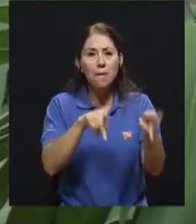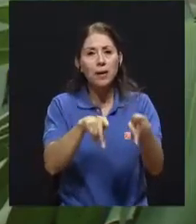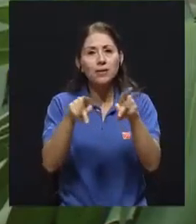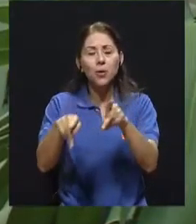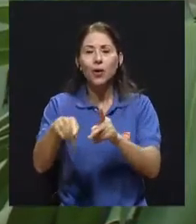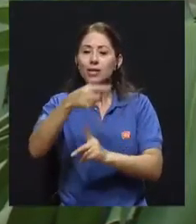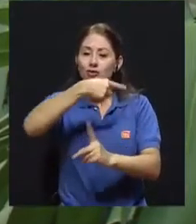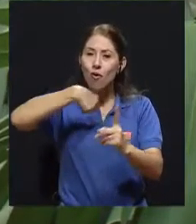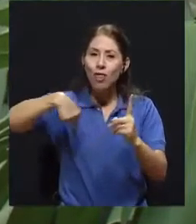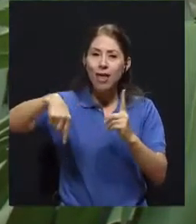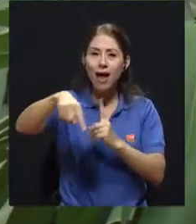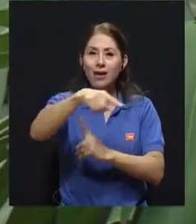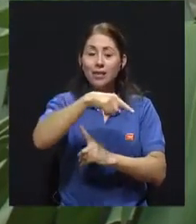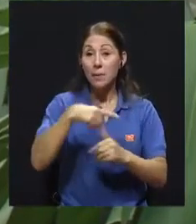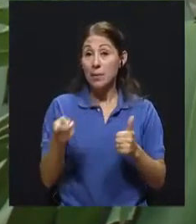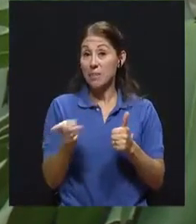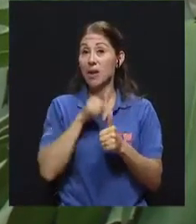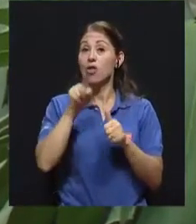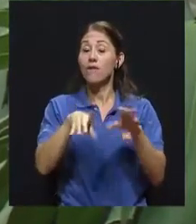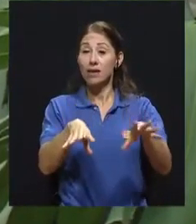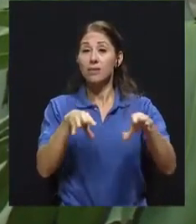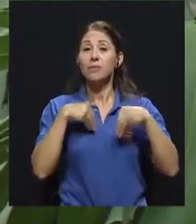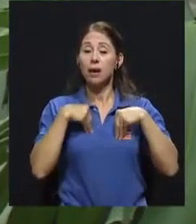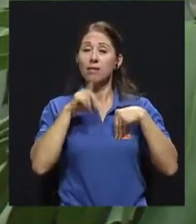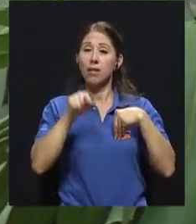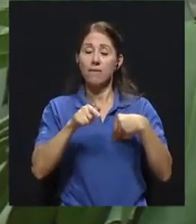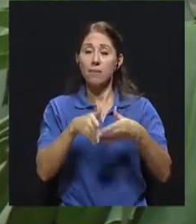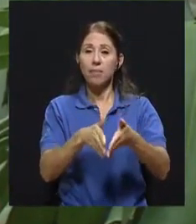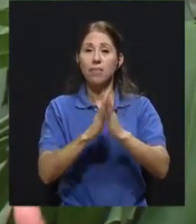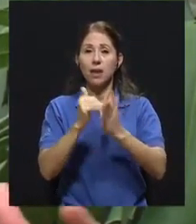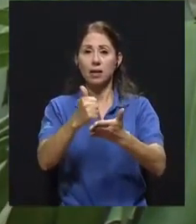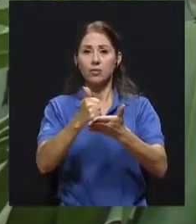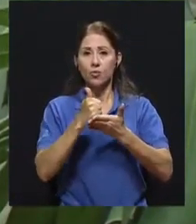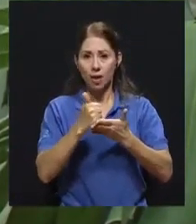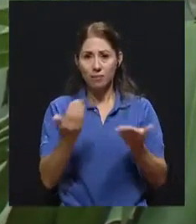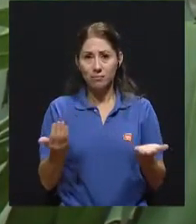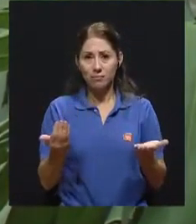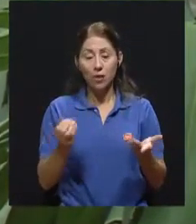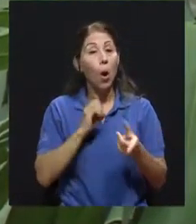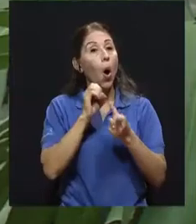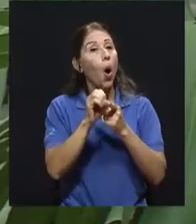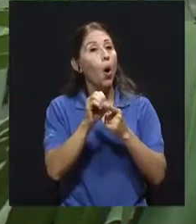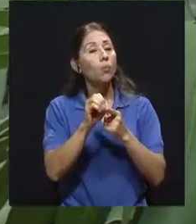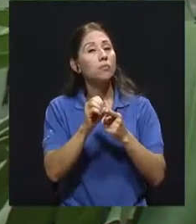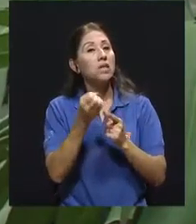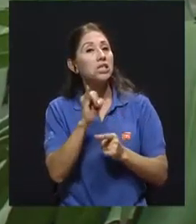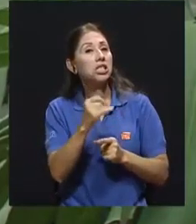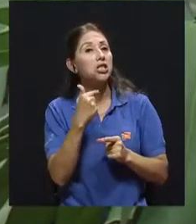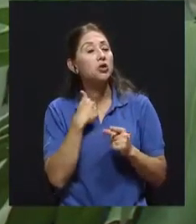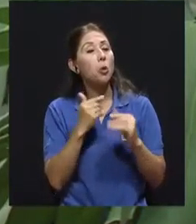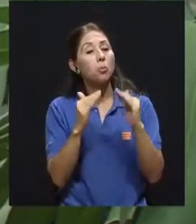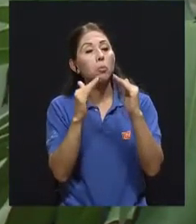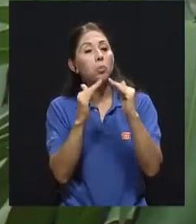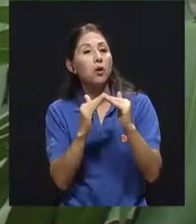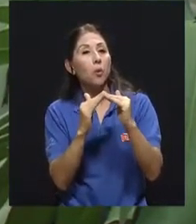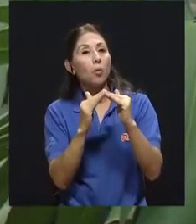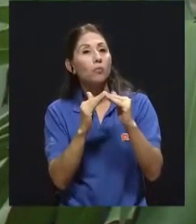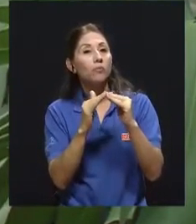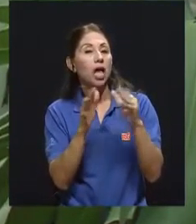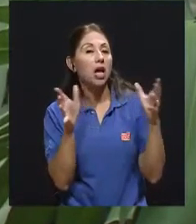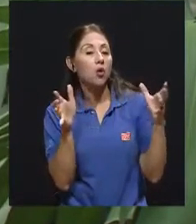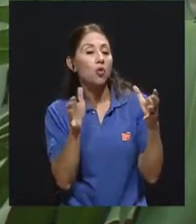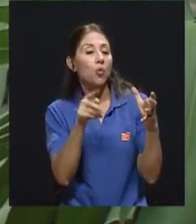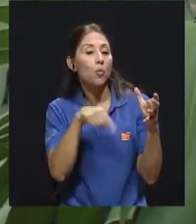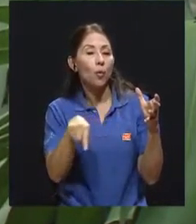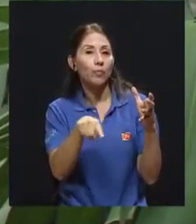reconocer que yo debo pedir ayuda o si yo vivo en un grupo en el que o yo en mi